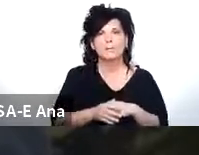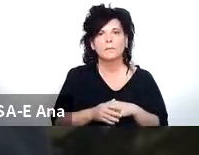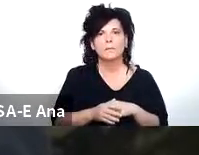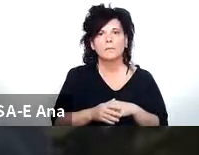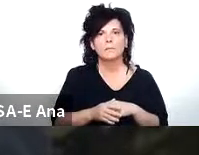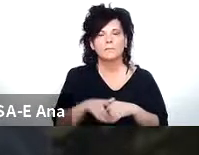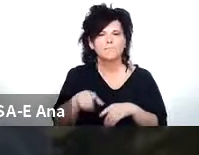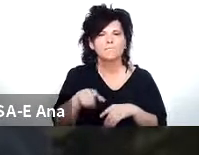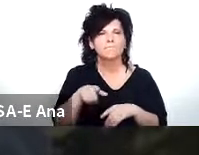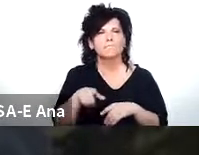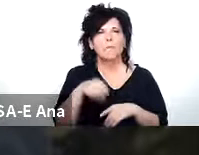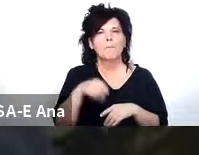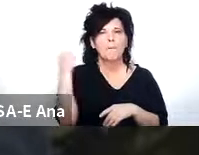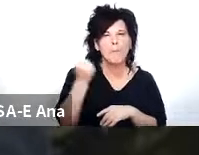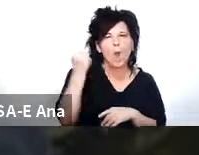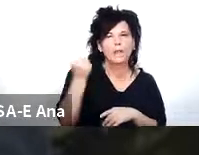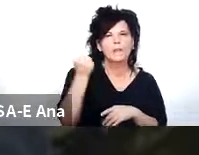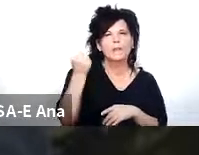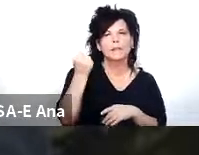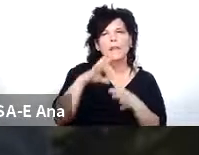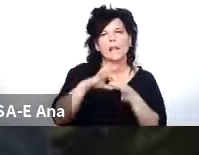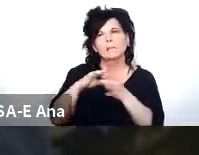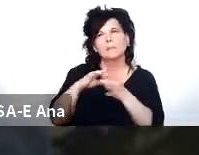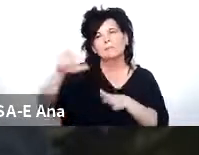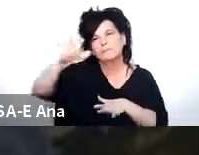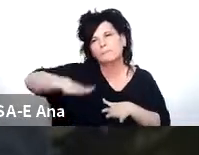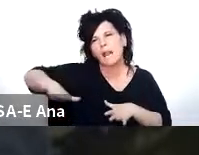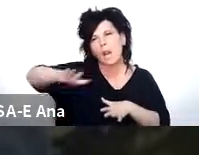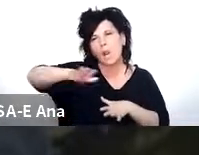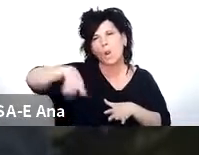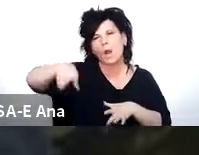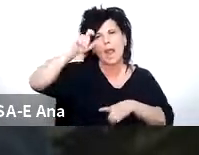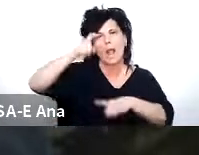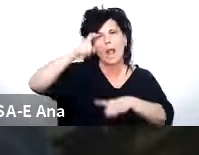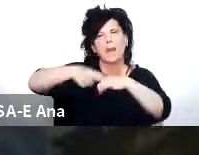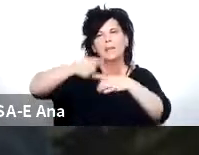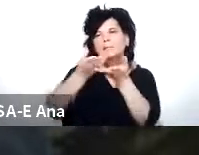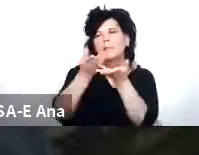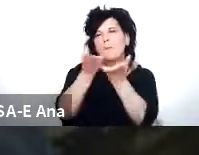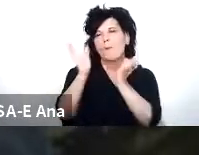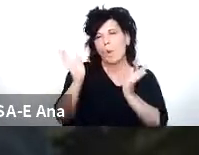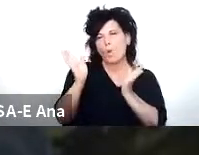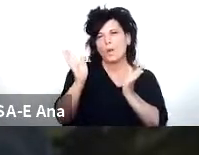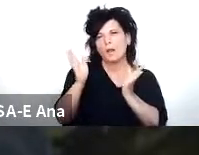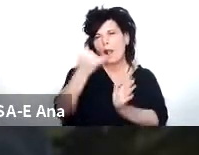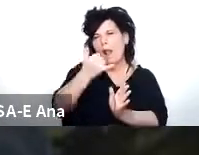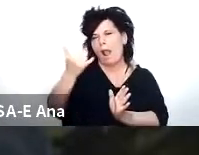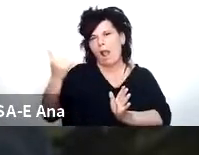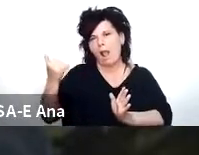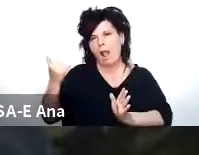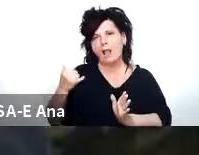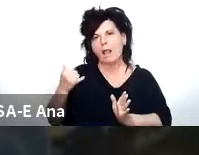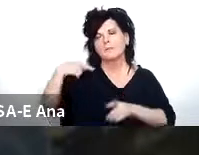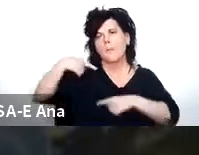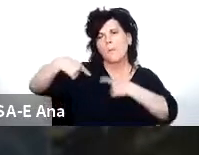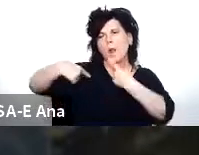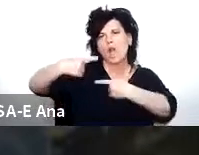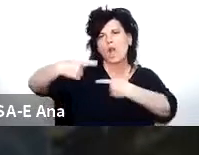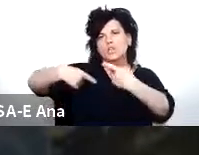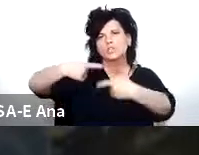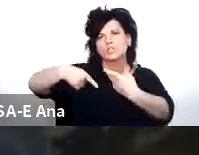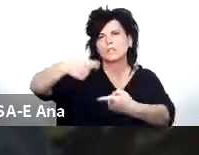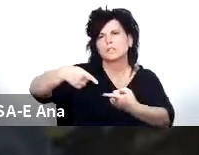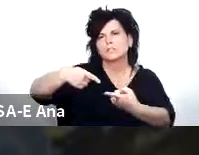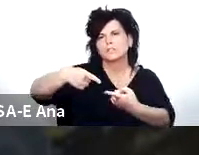relevancia para las localidades o donde se comparten experiencias al aire público y es un proceso que ya venía en curso desde la Secretaría de